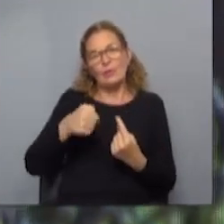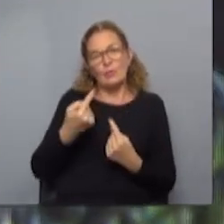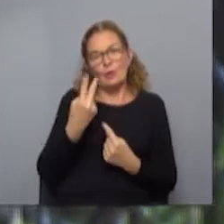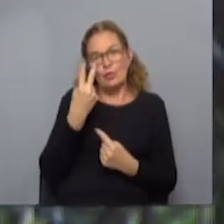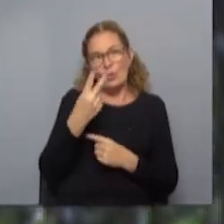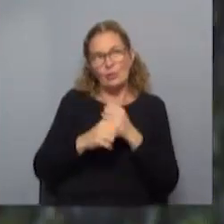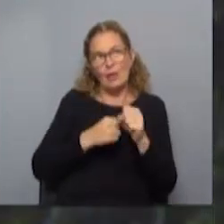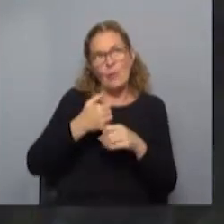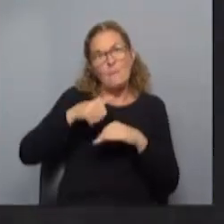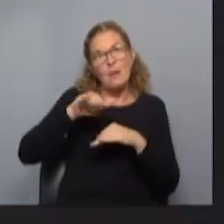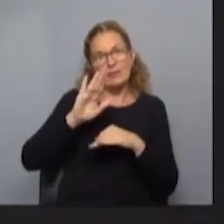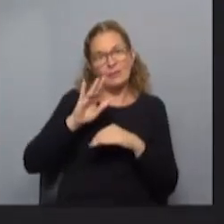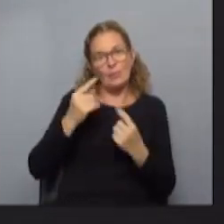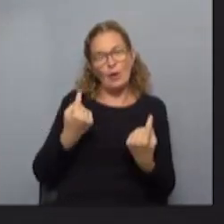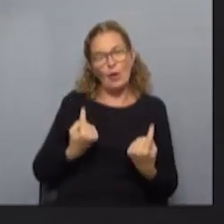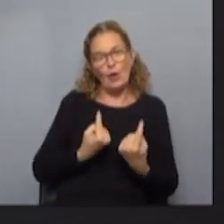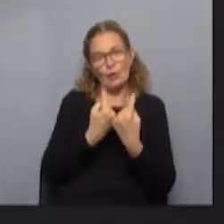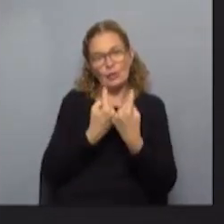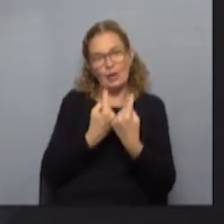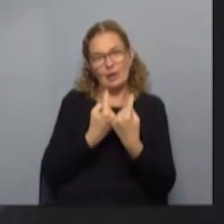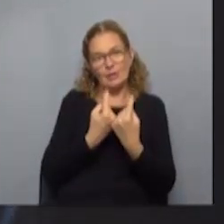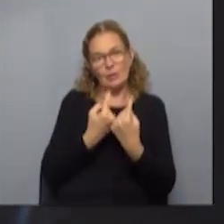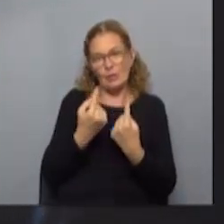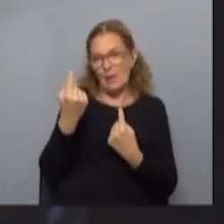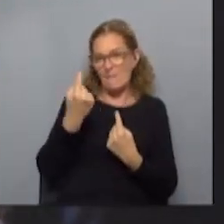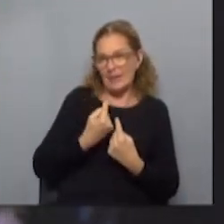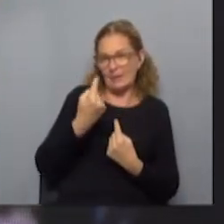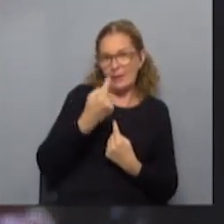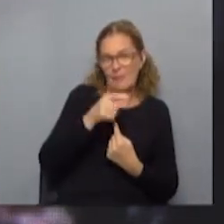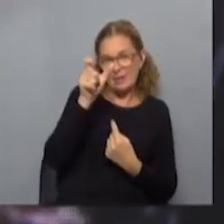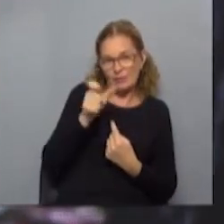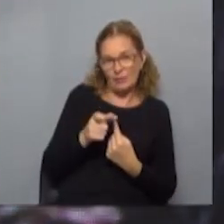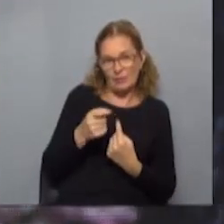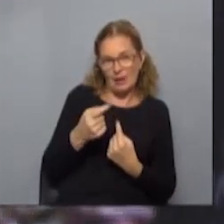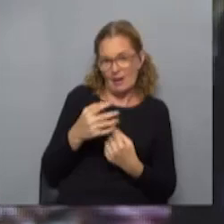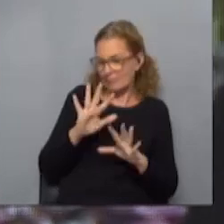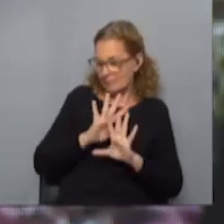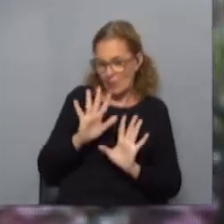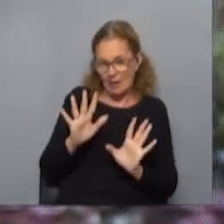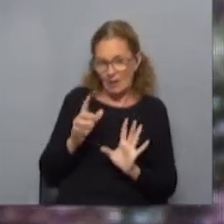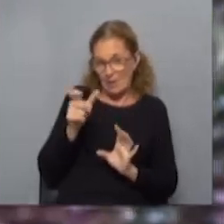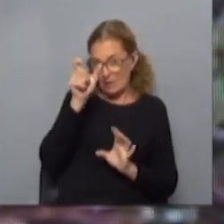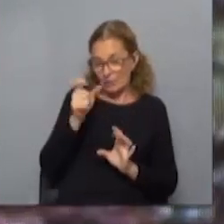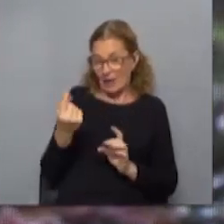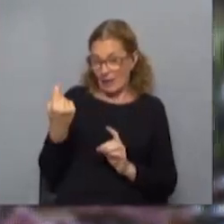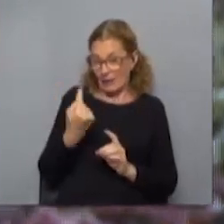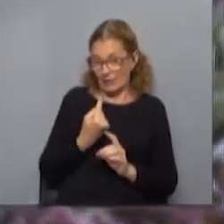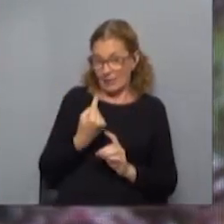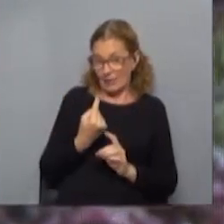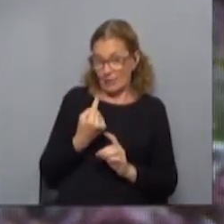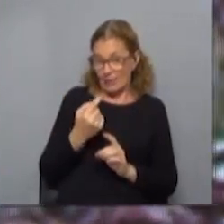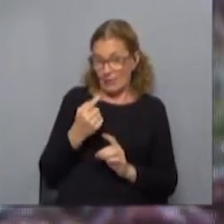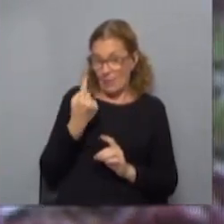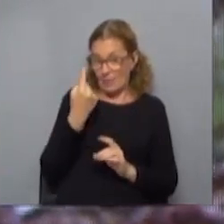más de dos años, nos estamos reencontrando con nuestros clientes. Literalmente, ¿no? Tal cual. O sea, gente que viene y nos dice,